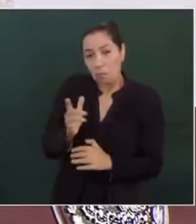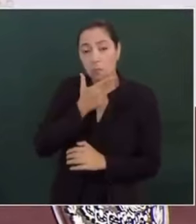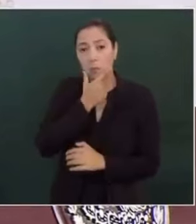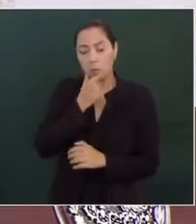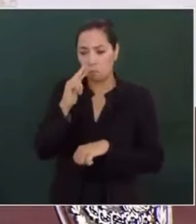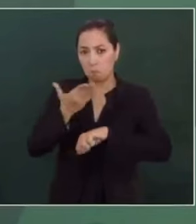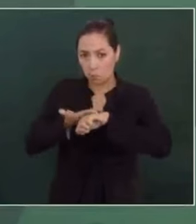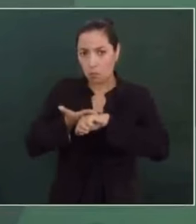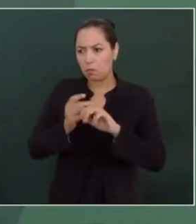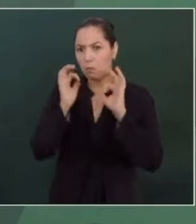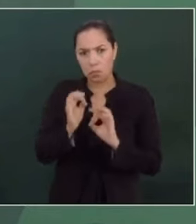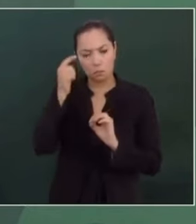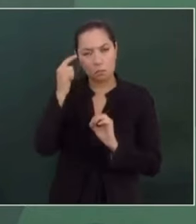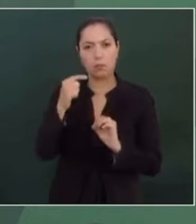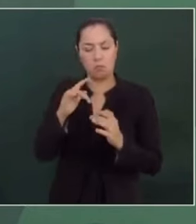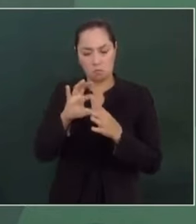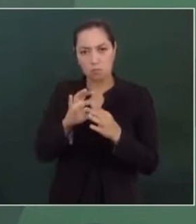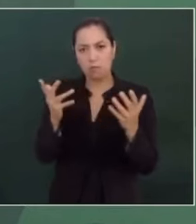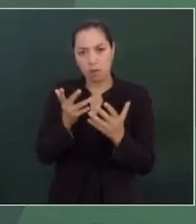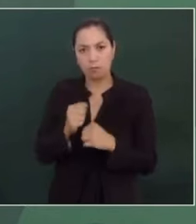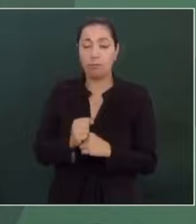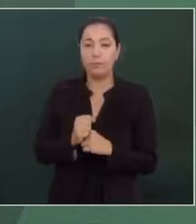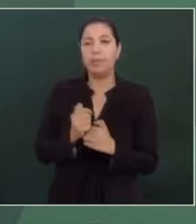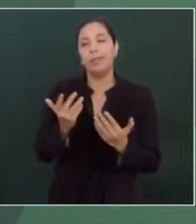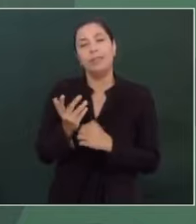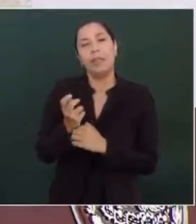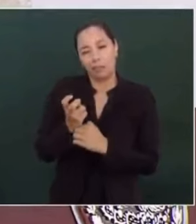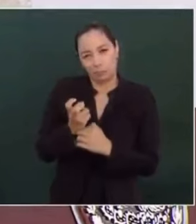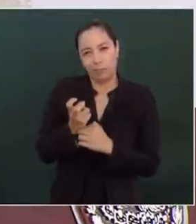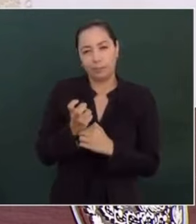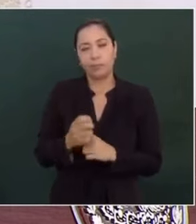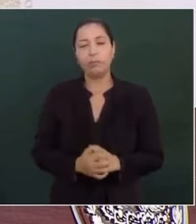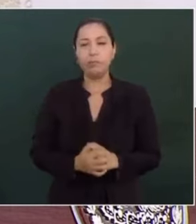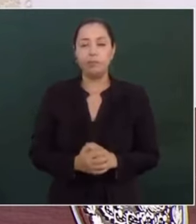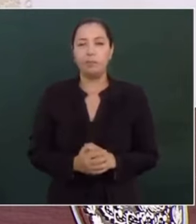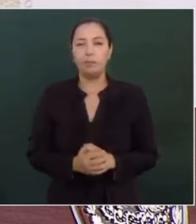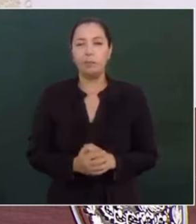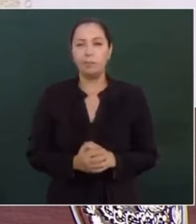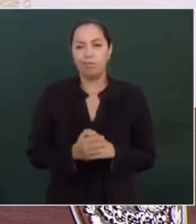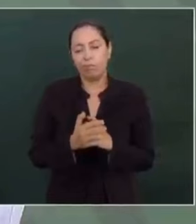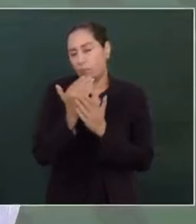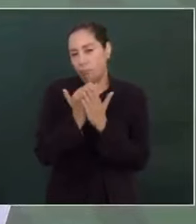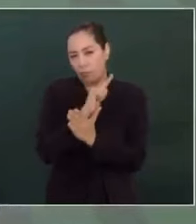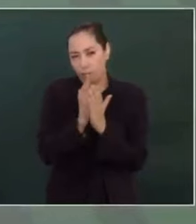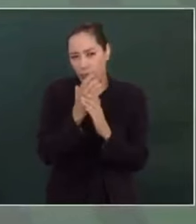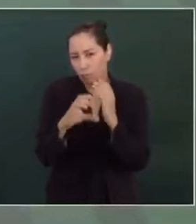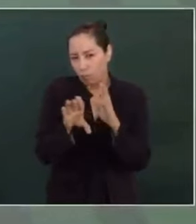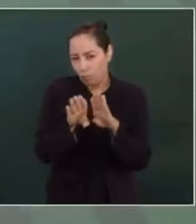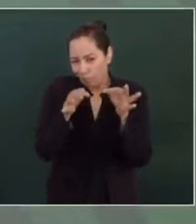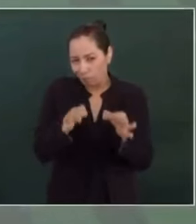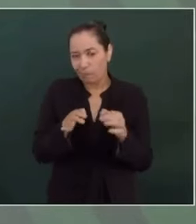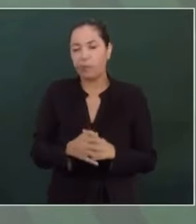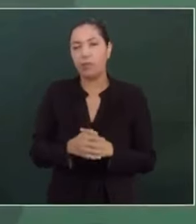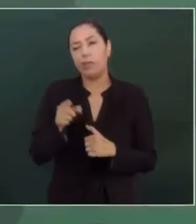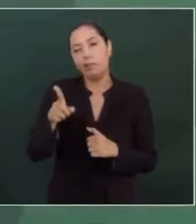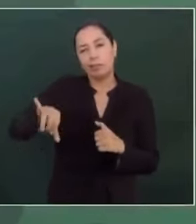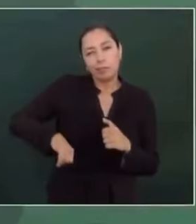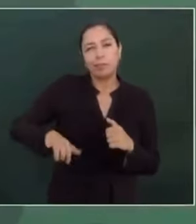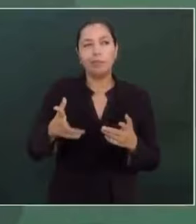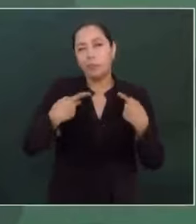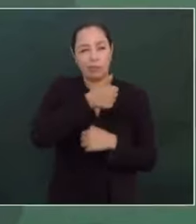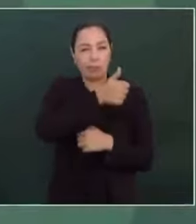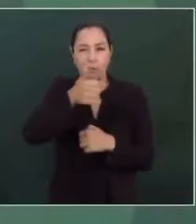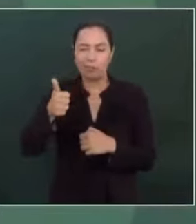responsable, consecuente. Es que en esto, por legítimo que sea, el interés personal,